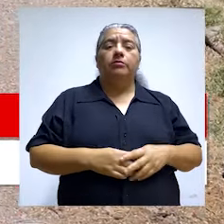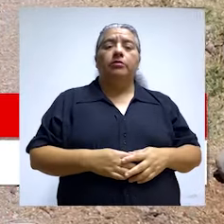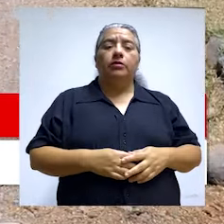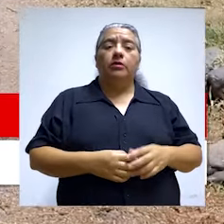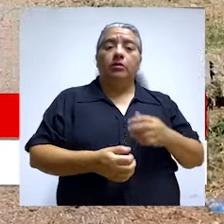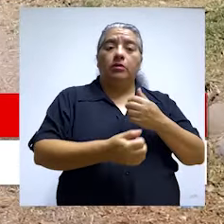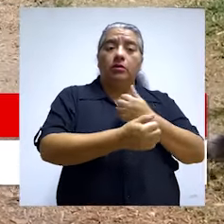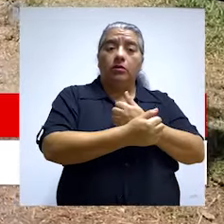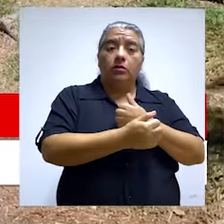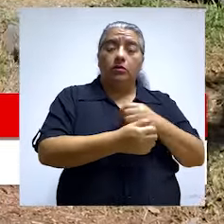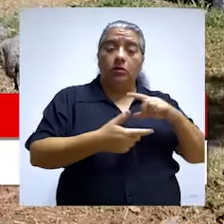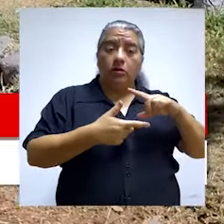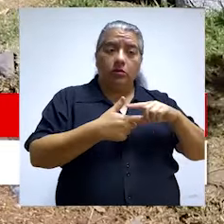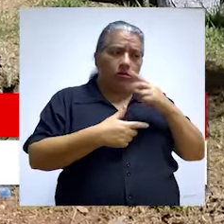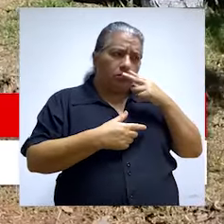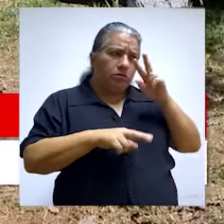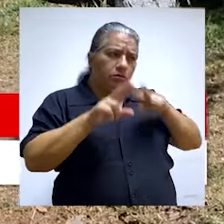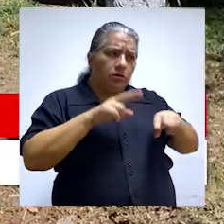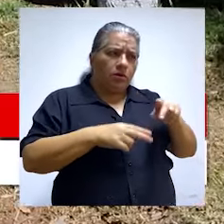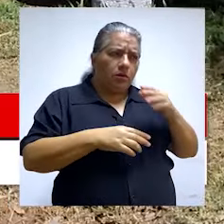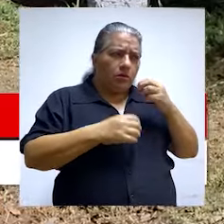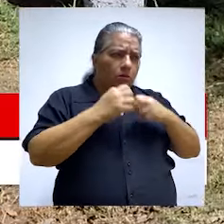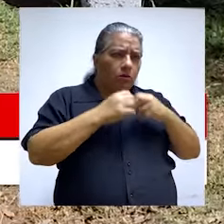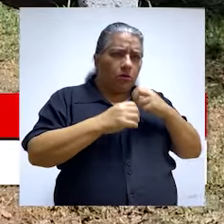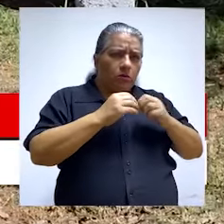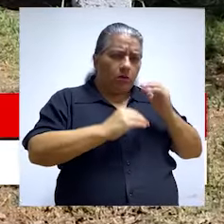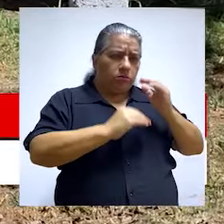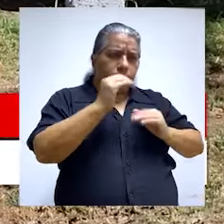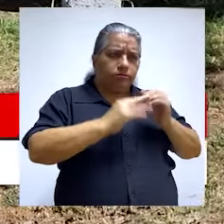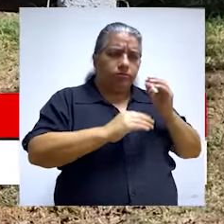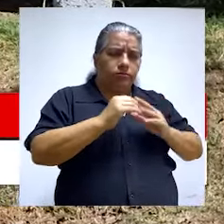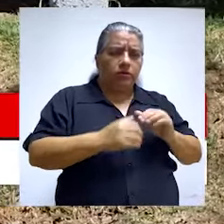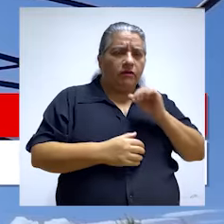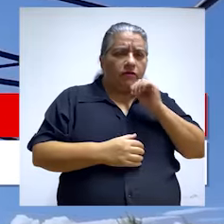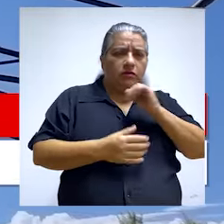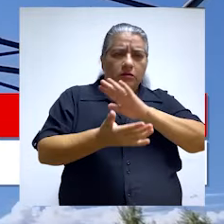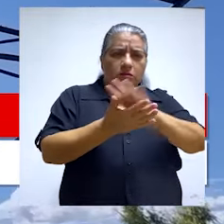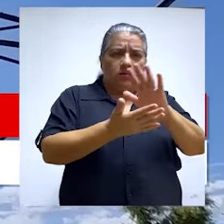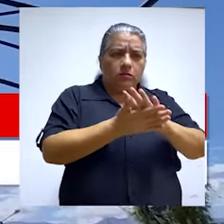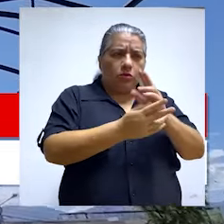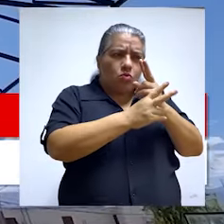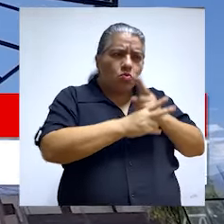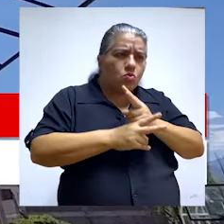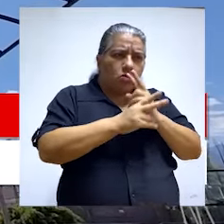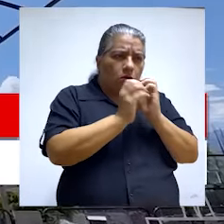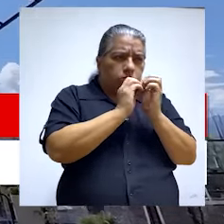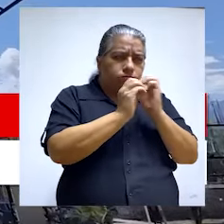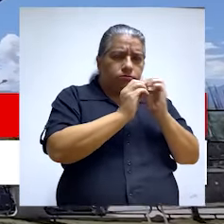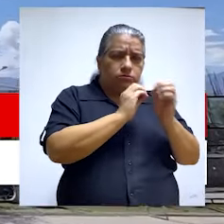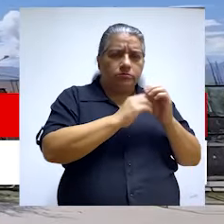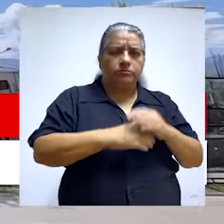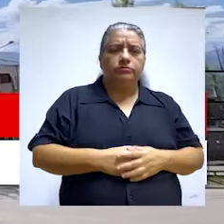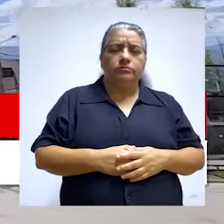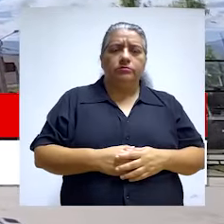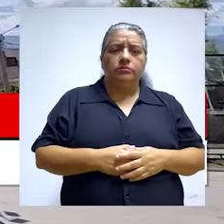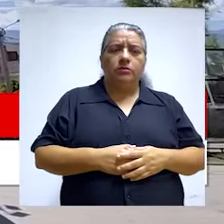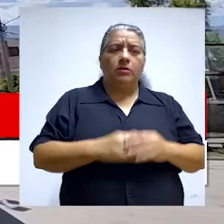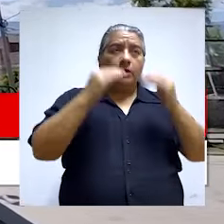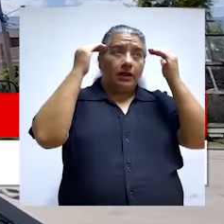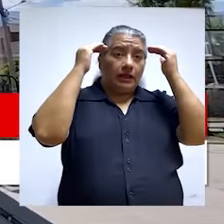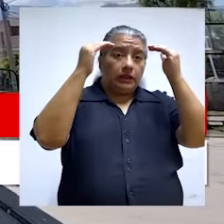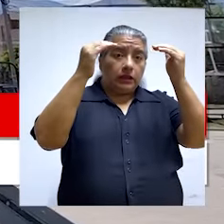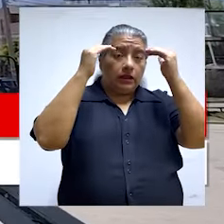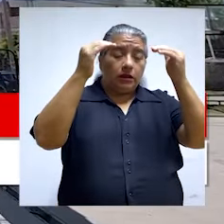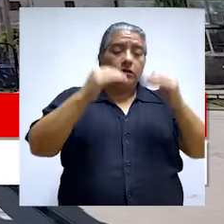de esta sede regional Ayacucho, que hay ciertas deficiencias constructivas, falta de mantenimiento de la infraestructura, como es la